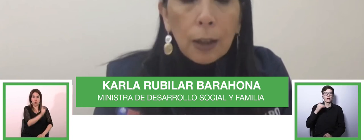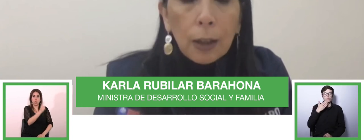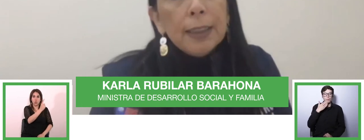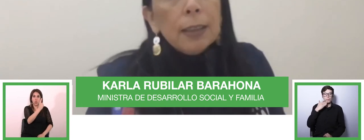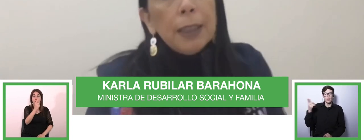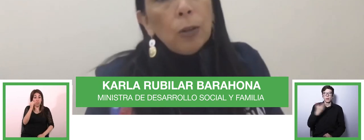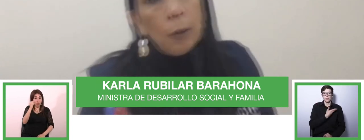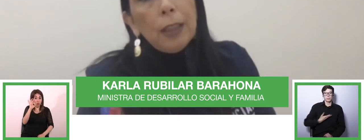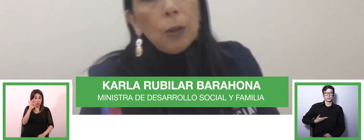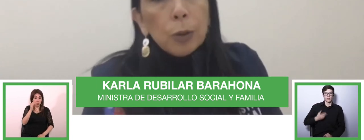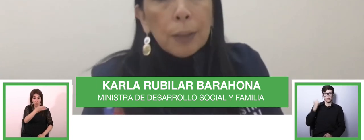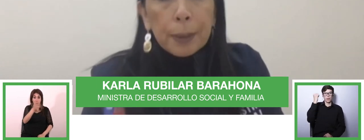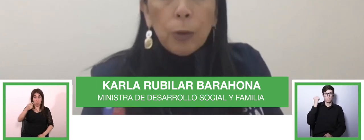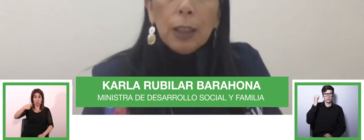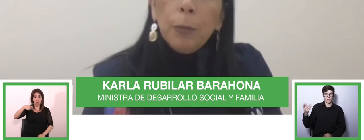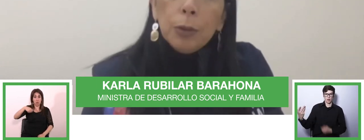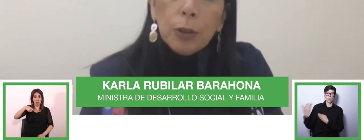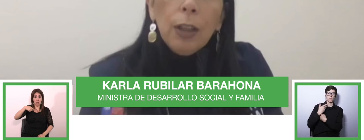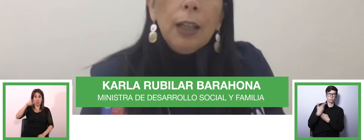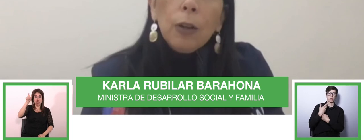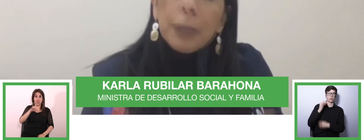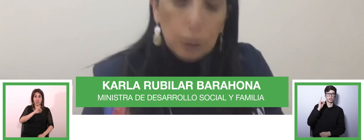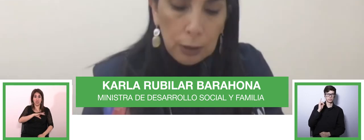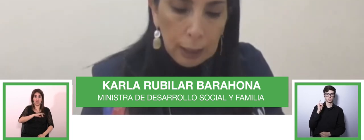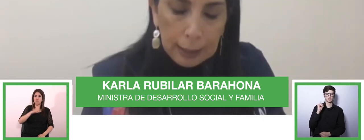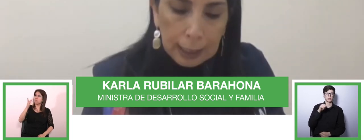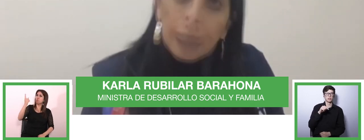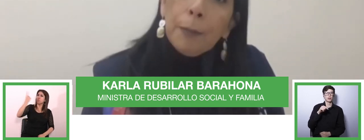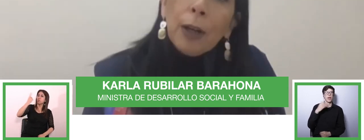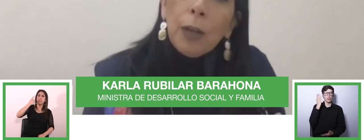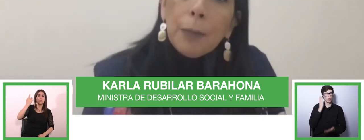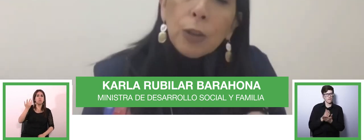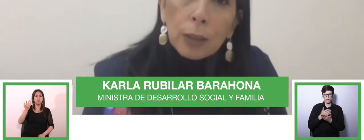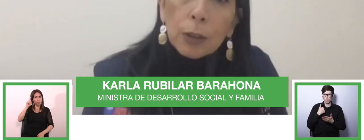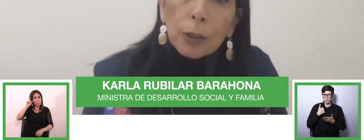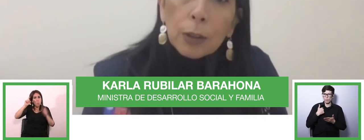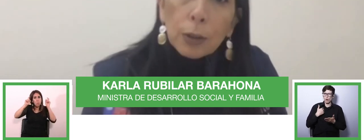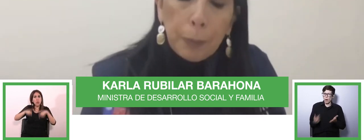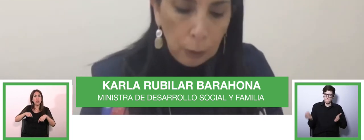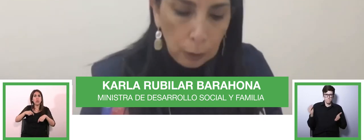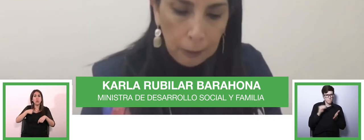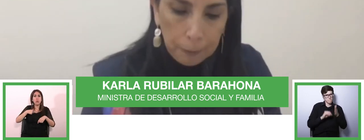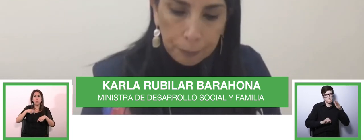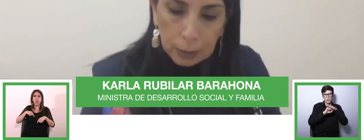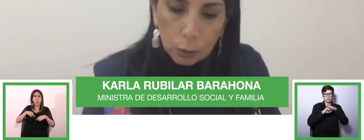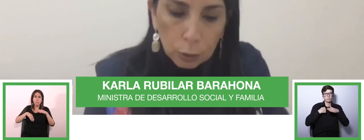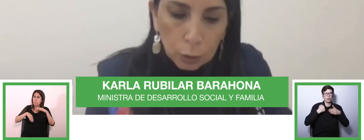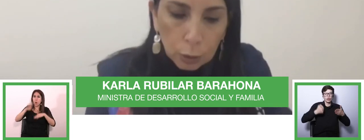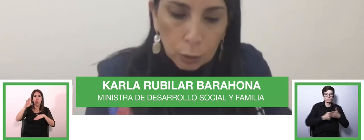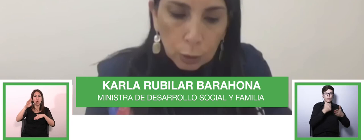presidente Piñera nos lo ha pedido con mucho empato y con mucha convicción de que le pongamos el mayor de nuestros esfuerzos para lograrlo